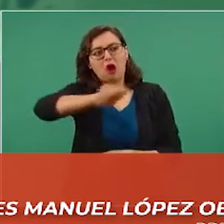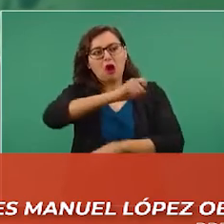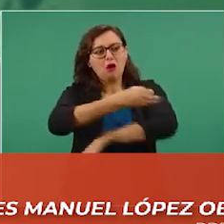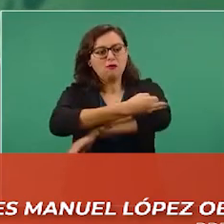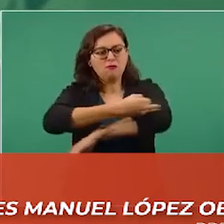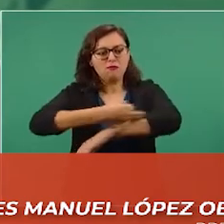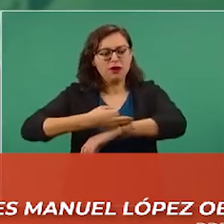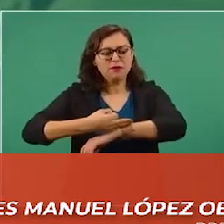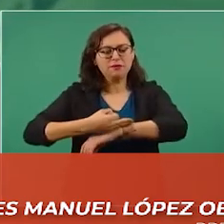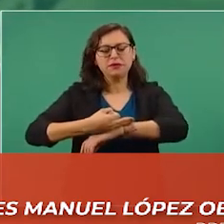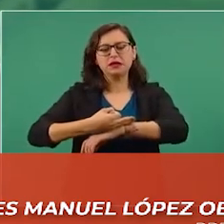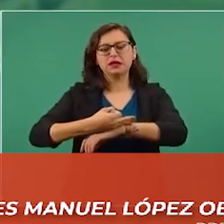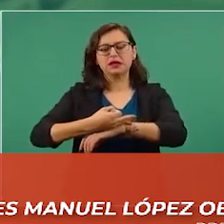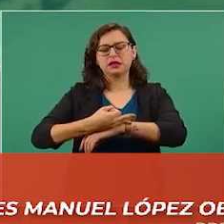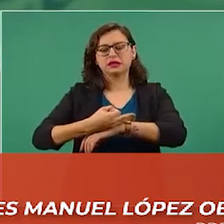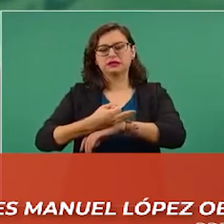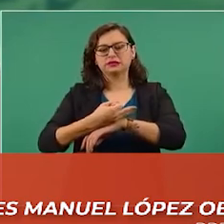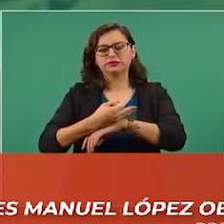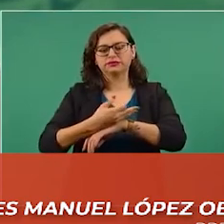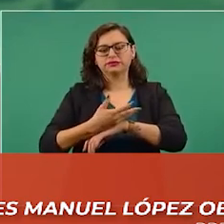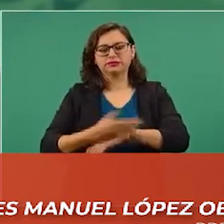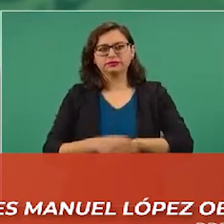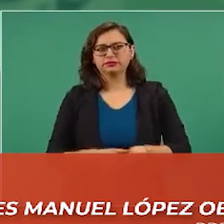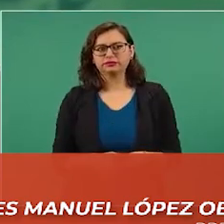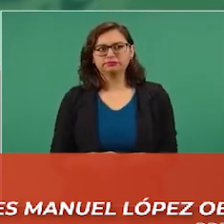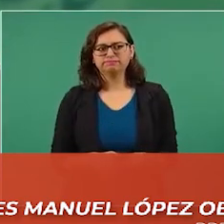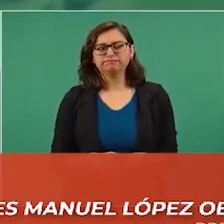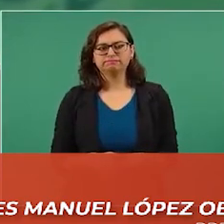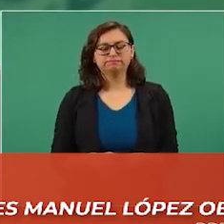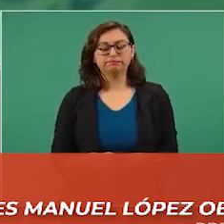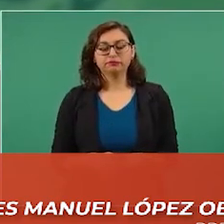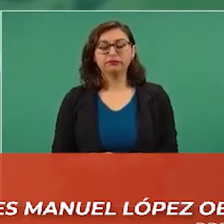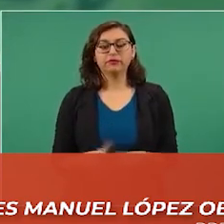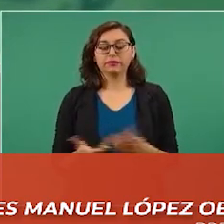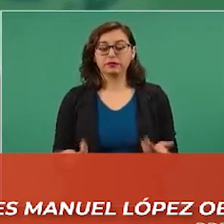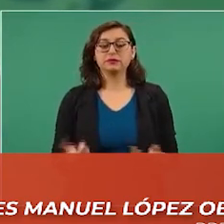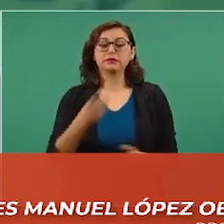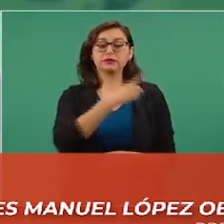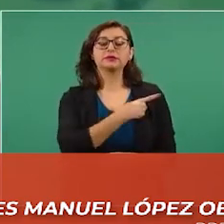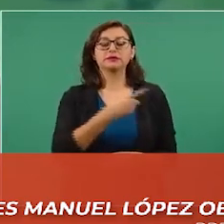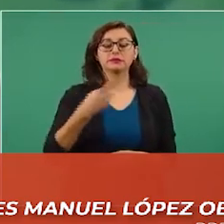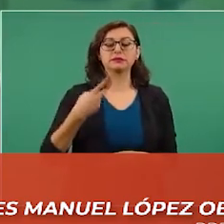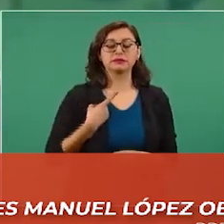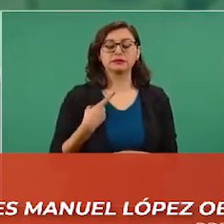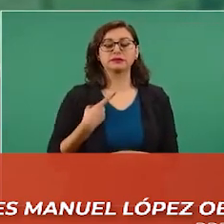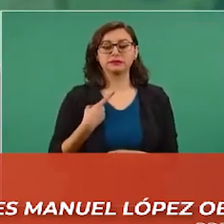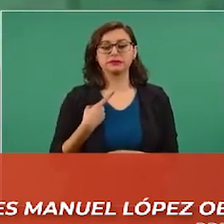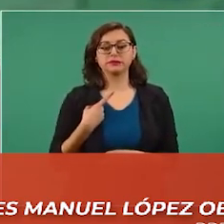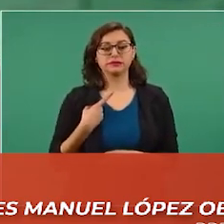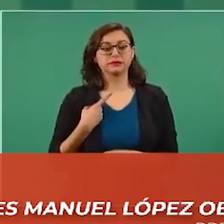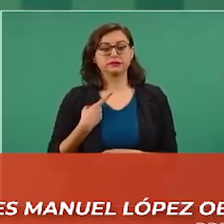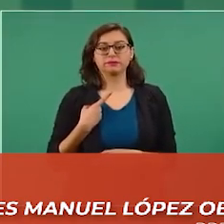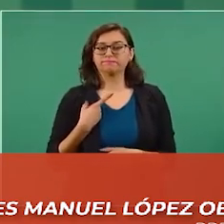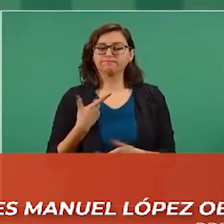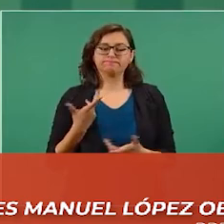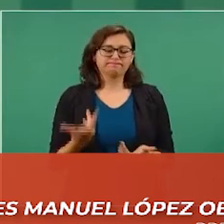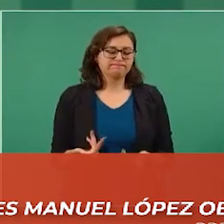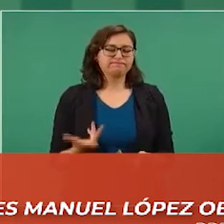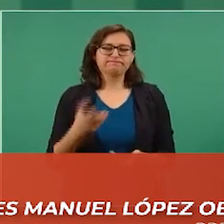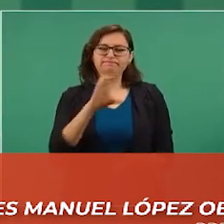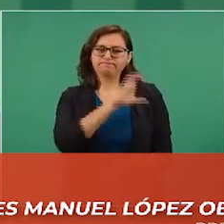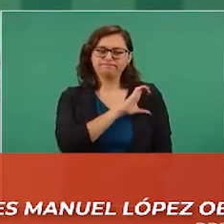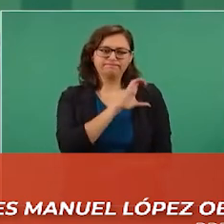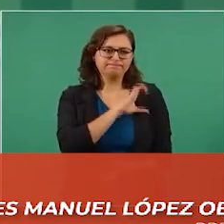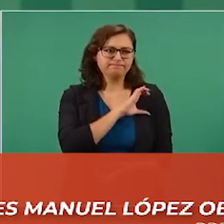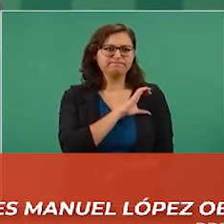merecen todo el afecto, todo el